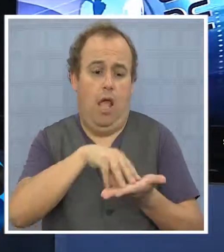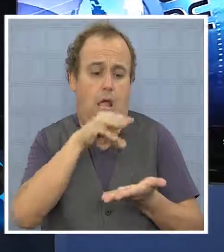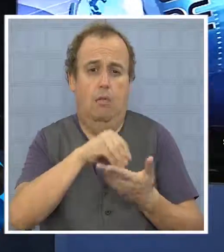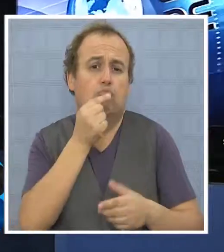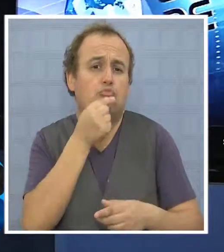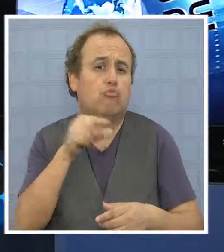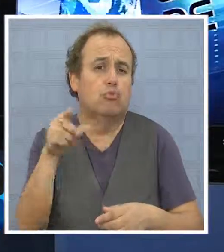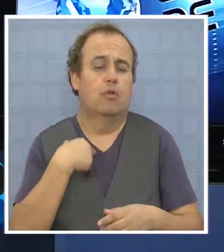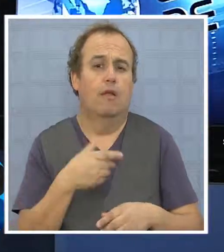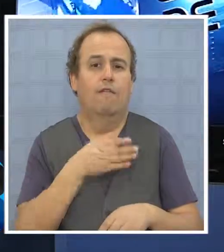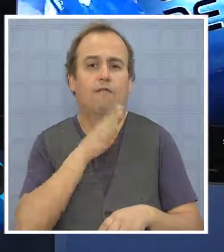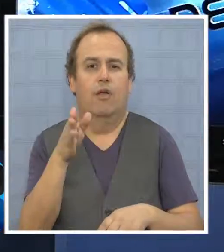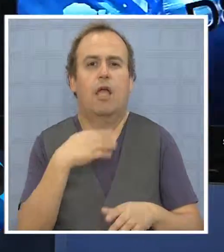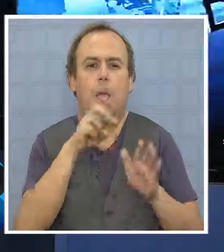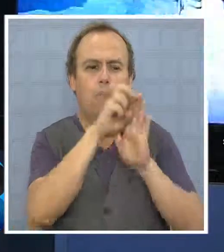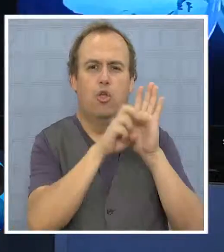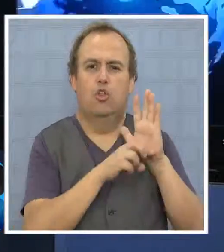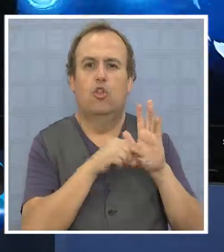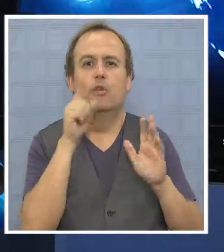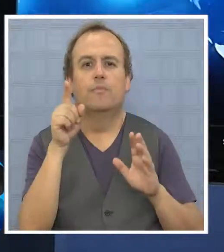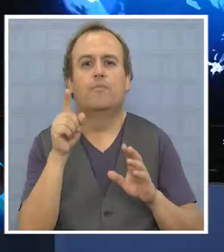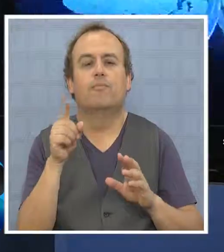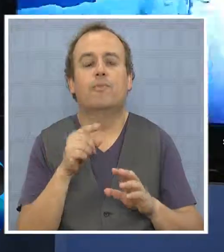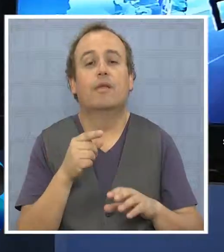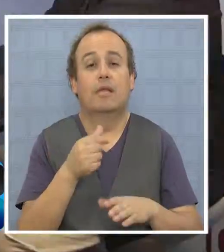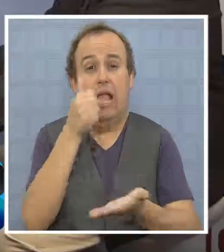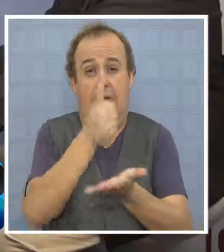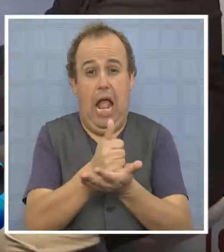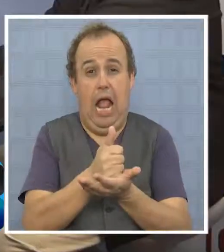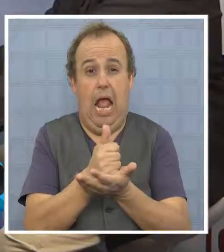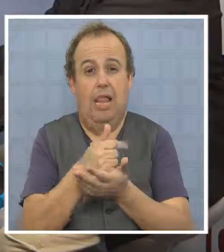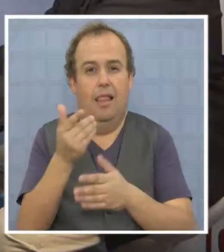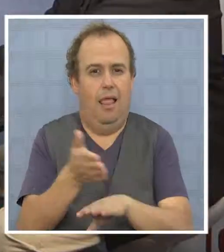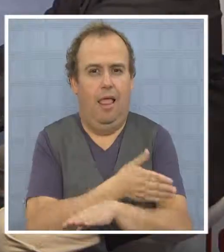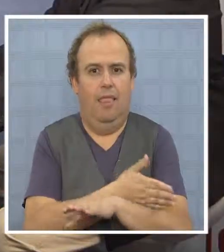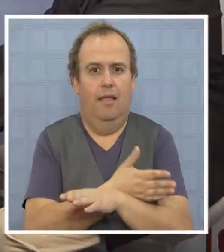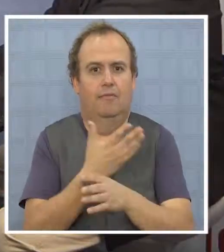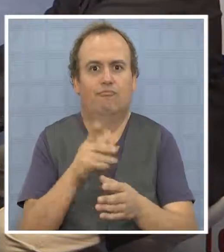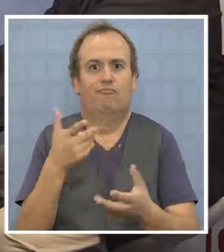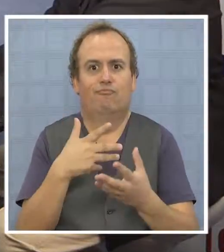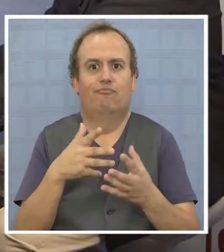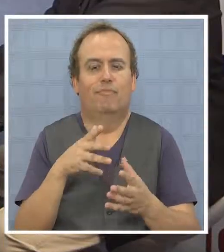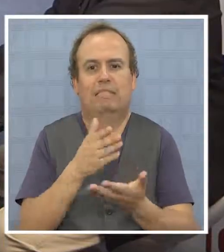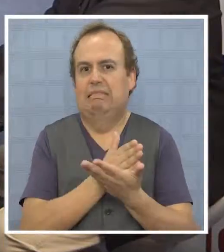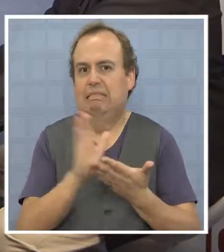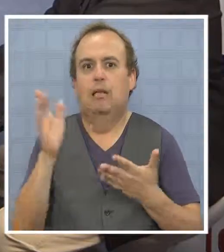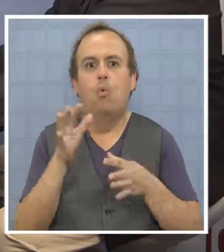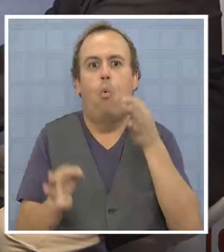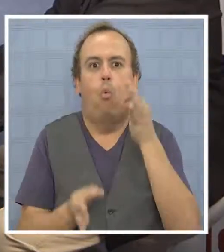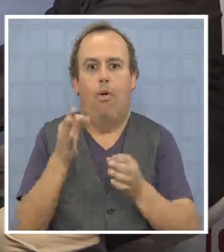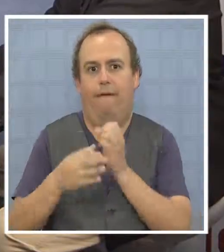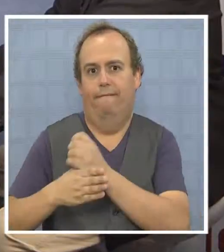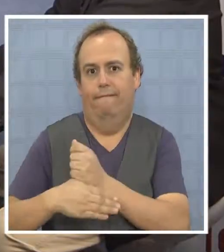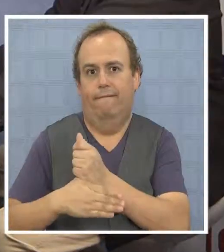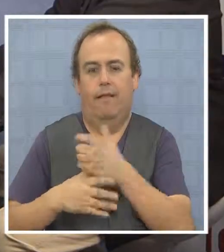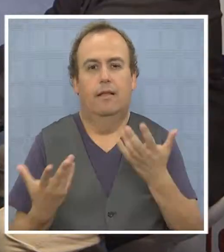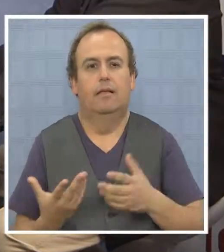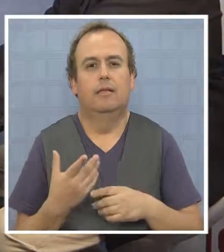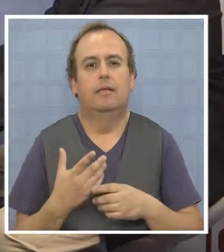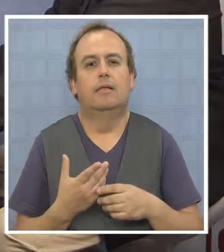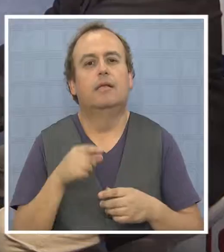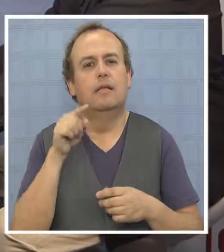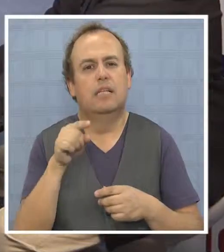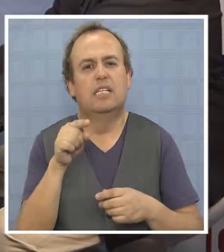si yo voy a Arica, tú hace poco en Arica, y la cantidad de proyectos que ha tenido Waldo Sancán cuando era alcalde, que hace poco, ¿cierto?, acaba de ser destituido o sacado por tema judicial.